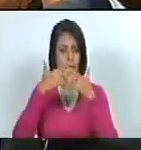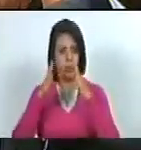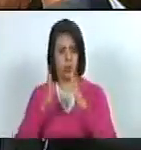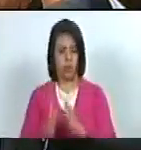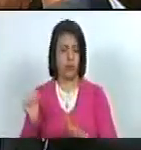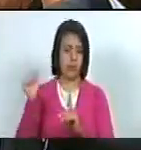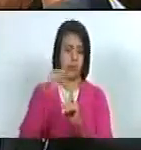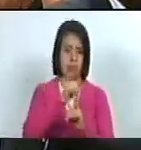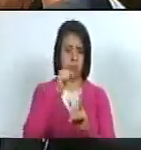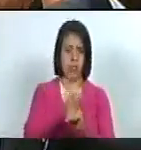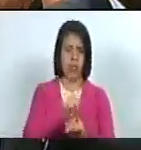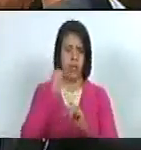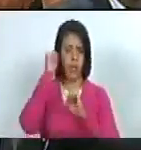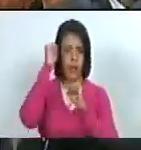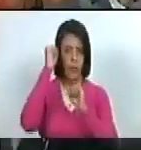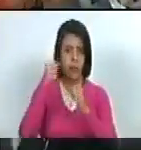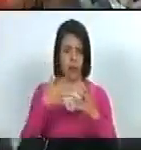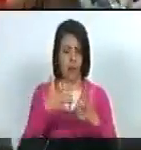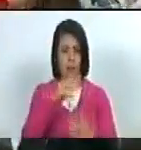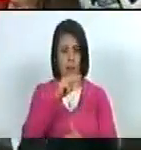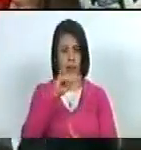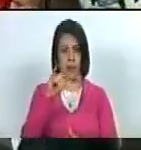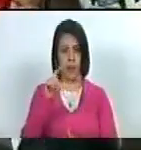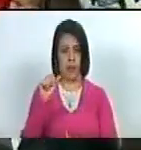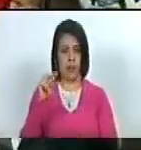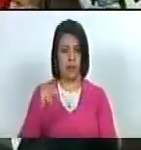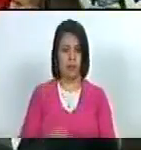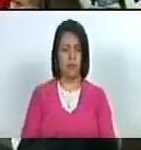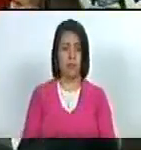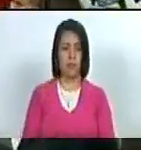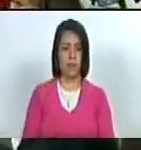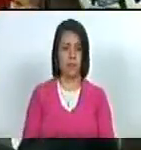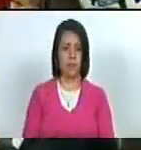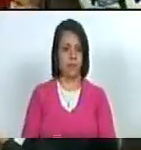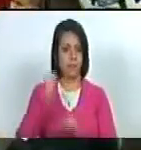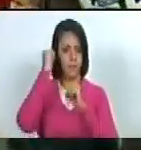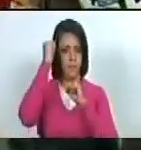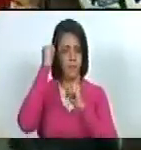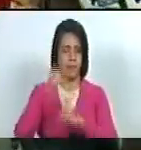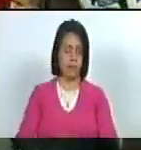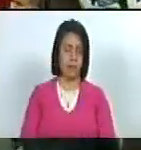y luchar. Que viva Guerra y Millán. Se viva.